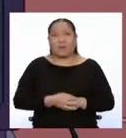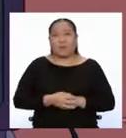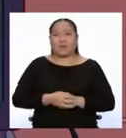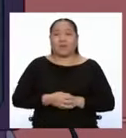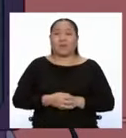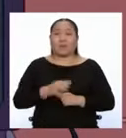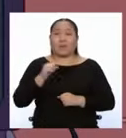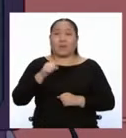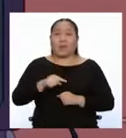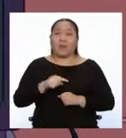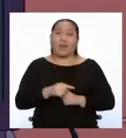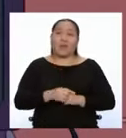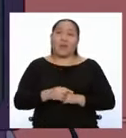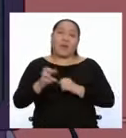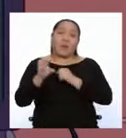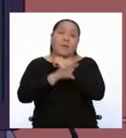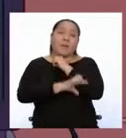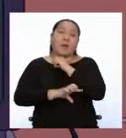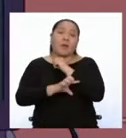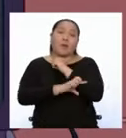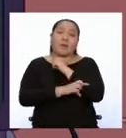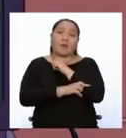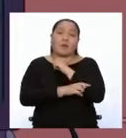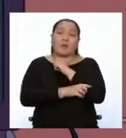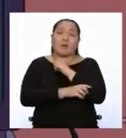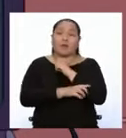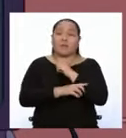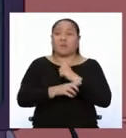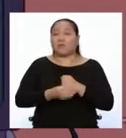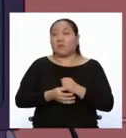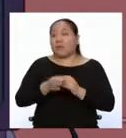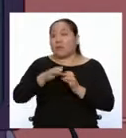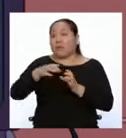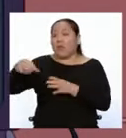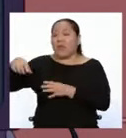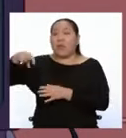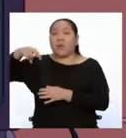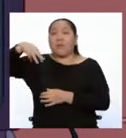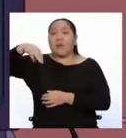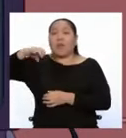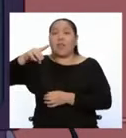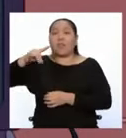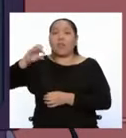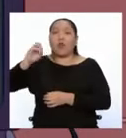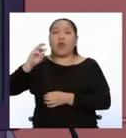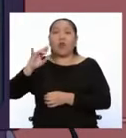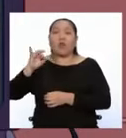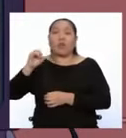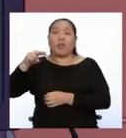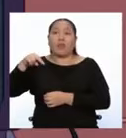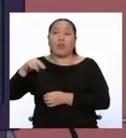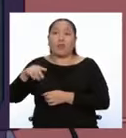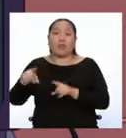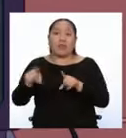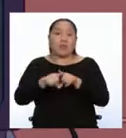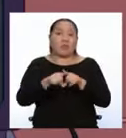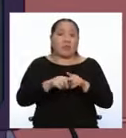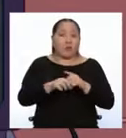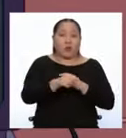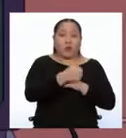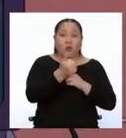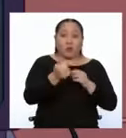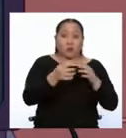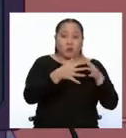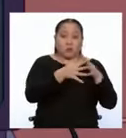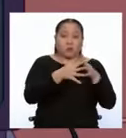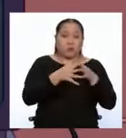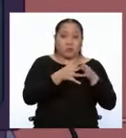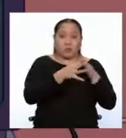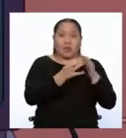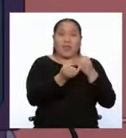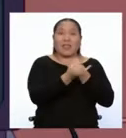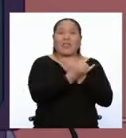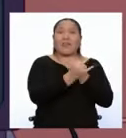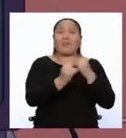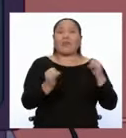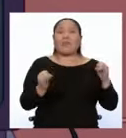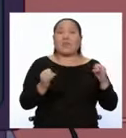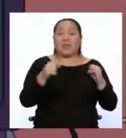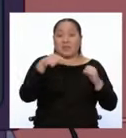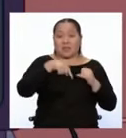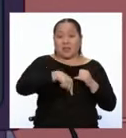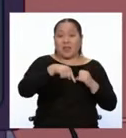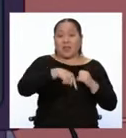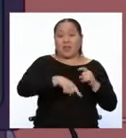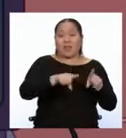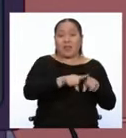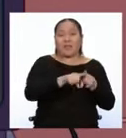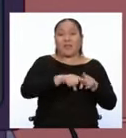se dieron en países del Medio Oriente hasta las de Hispanoamérica. Donde, por supuesto, está incluida también la independencia de nuestro